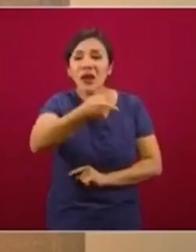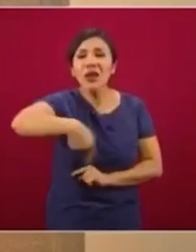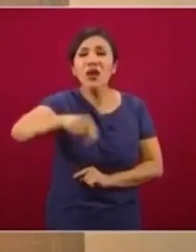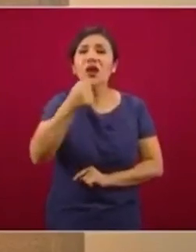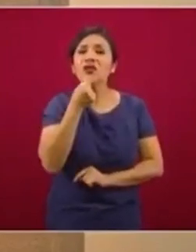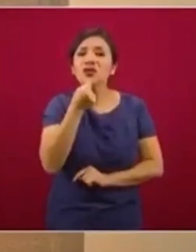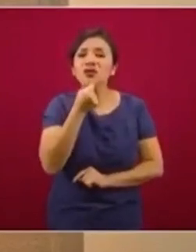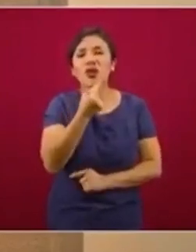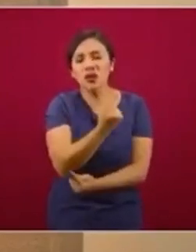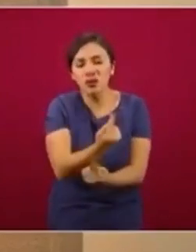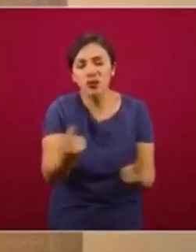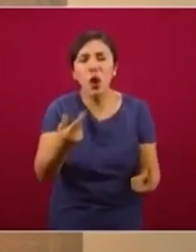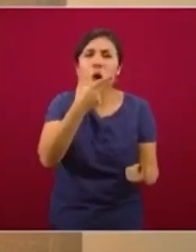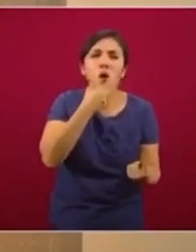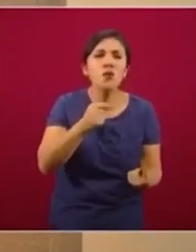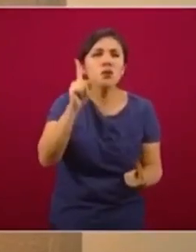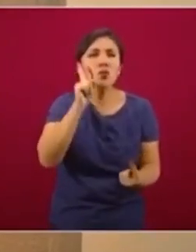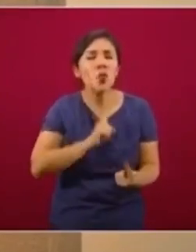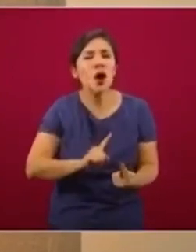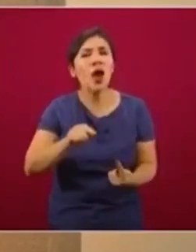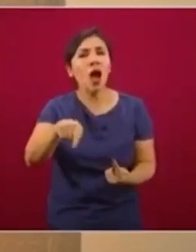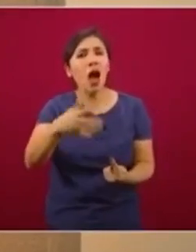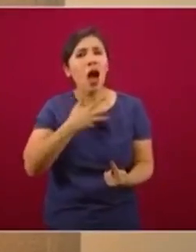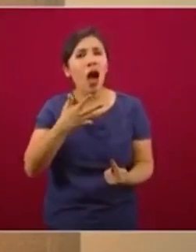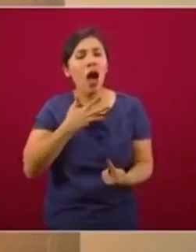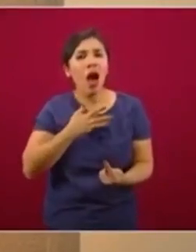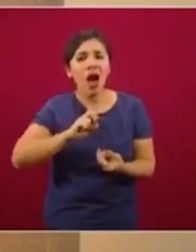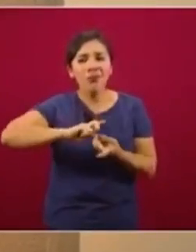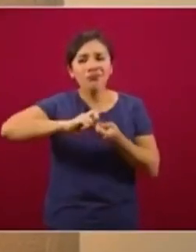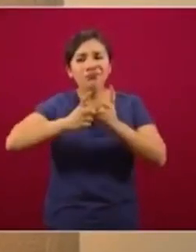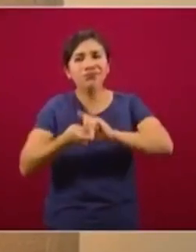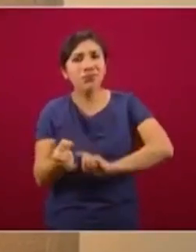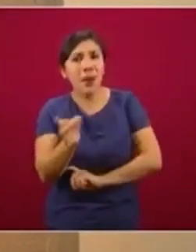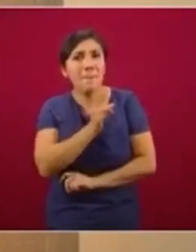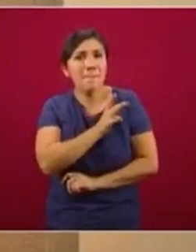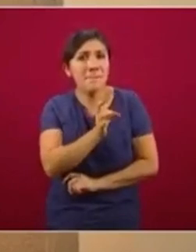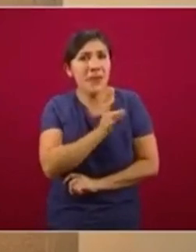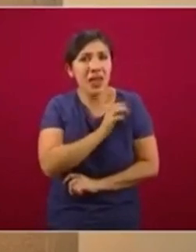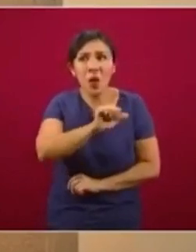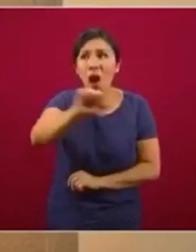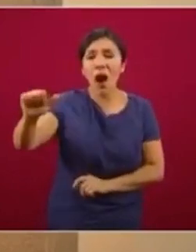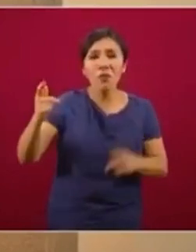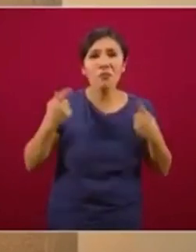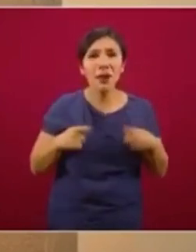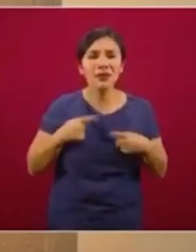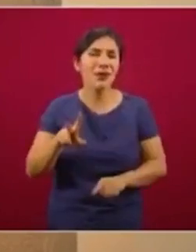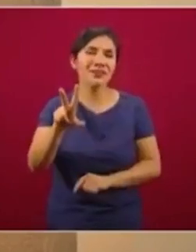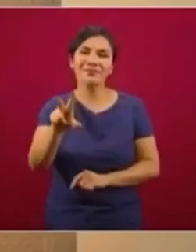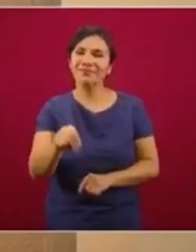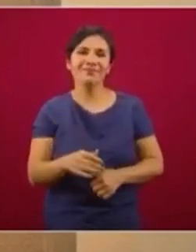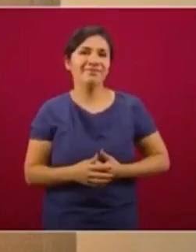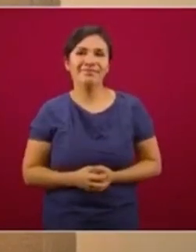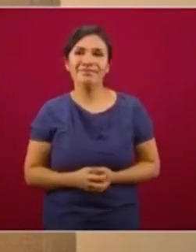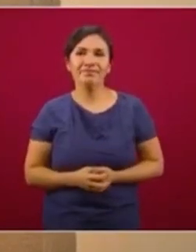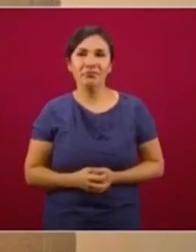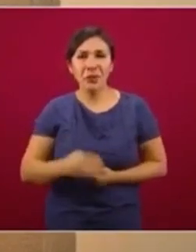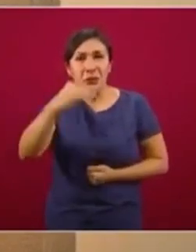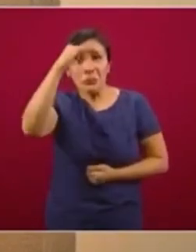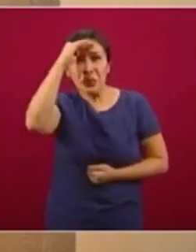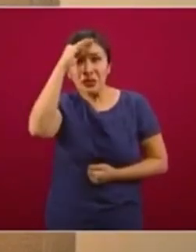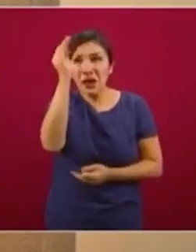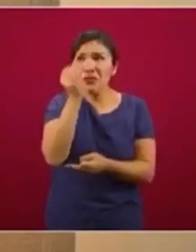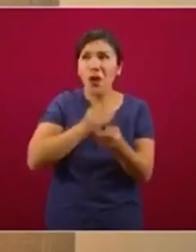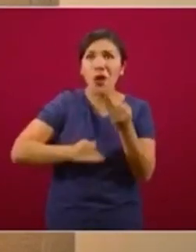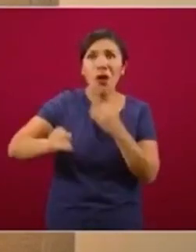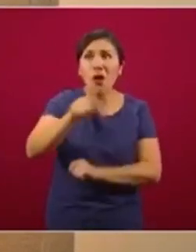niños se desarrollen teniéndole miedo a los demás, que piensen que todos los